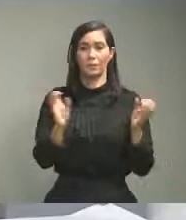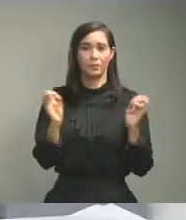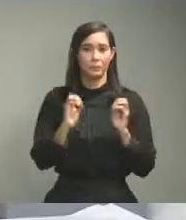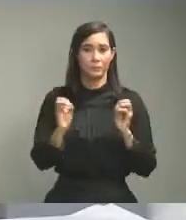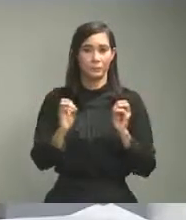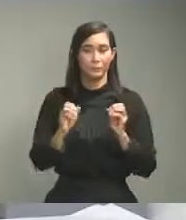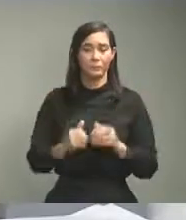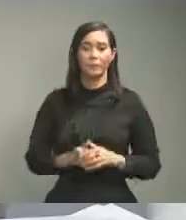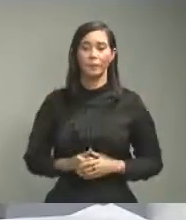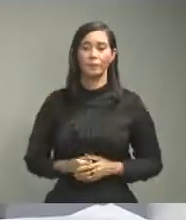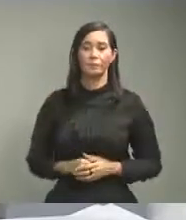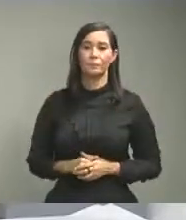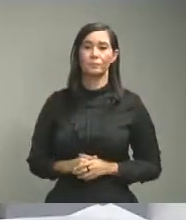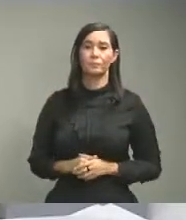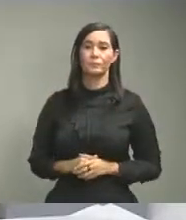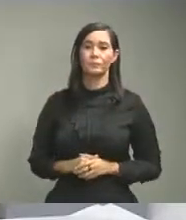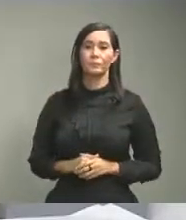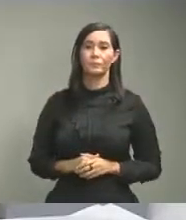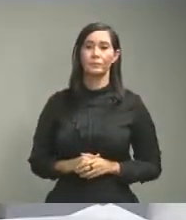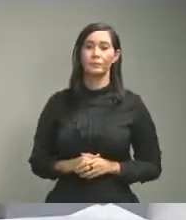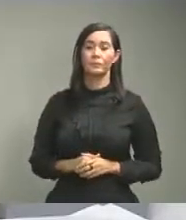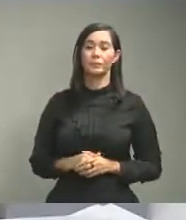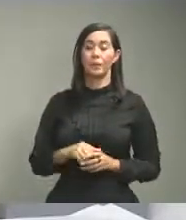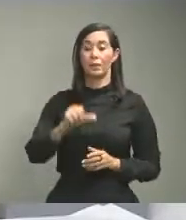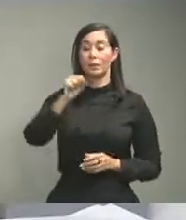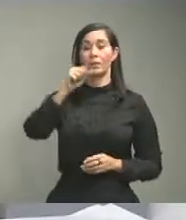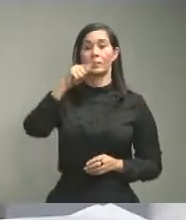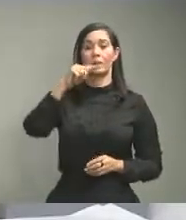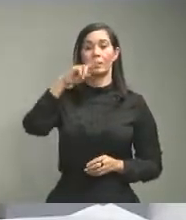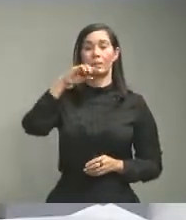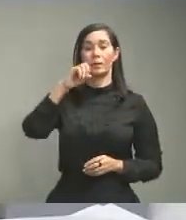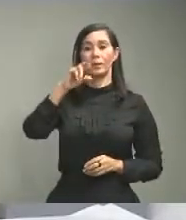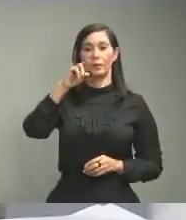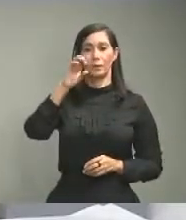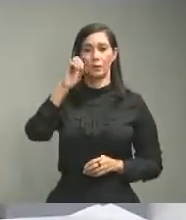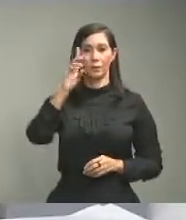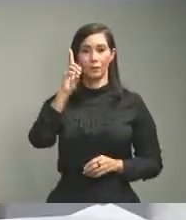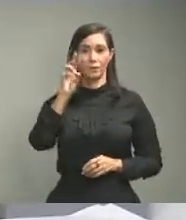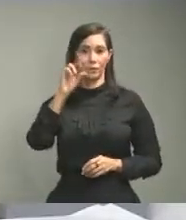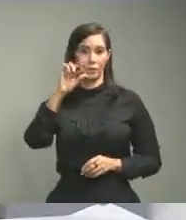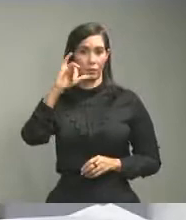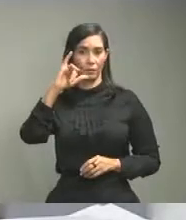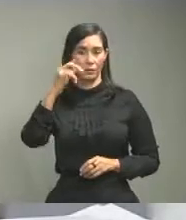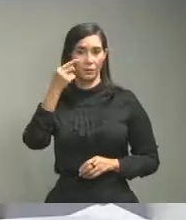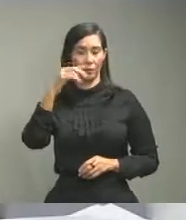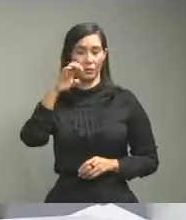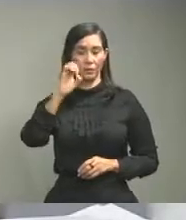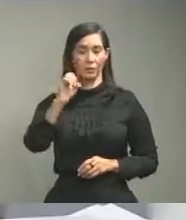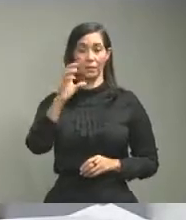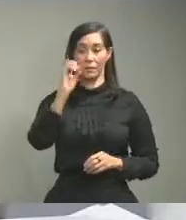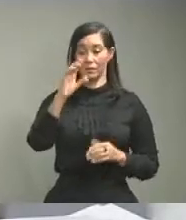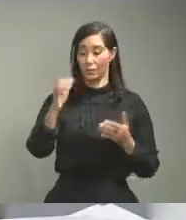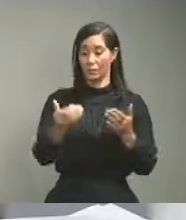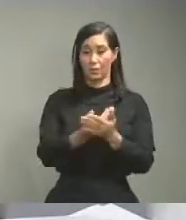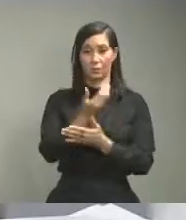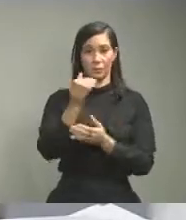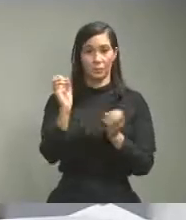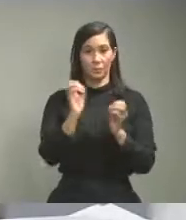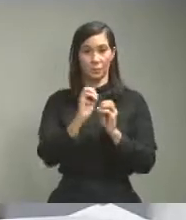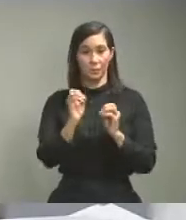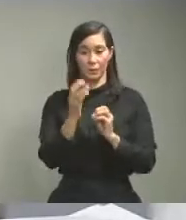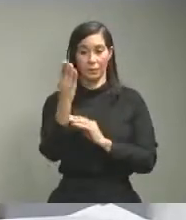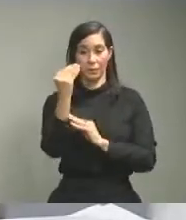nuevos Santiago Rodríguez 0 casos nuevos 14 acumulados